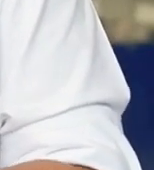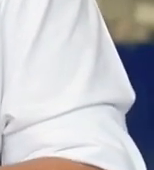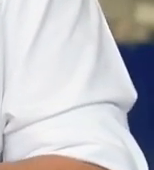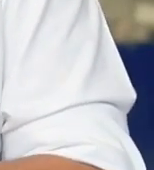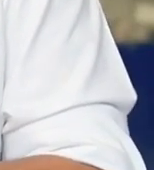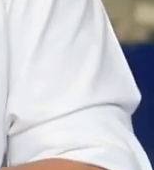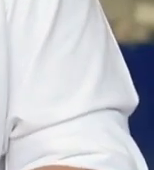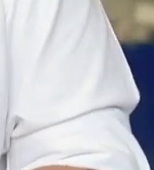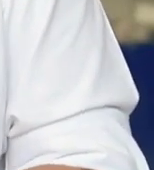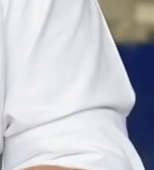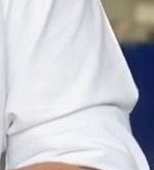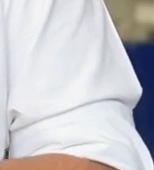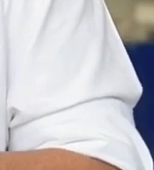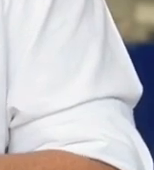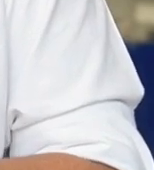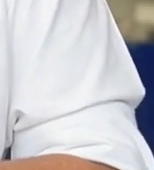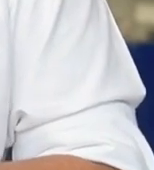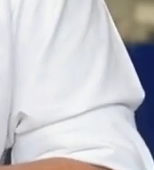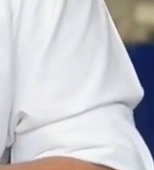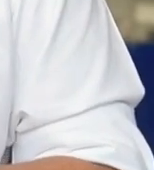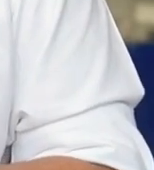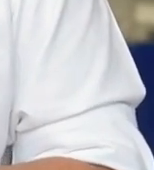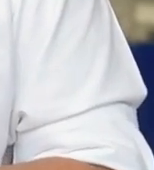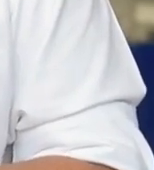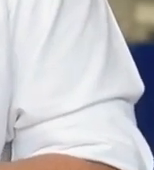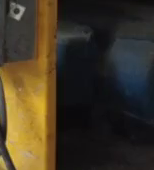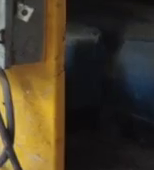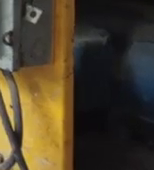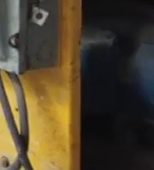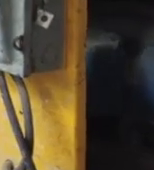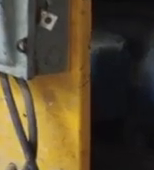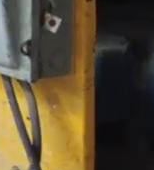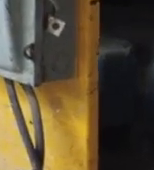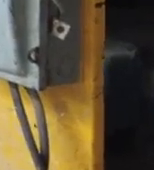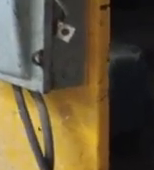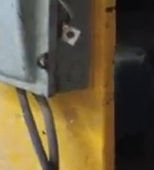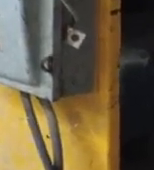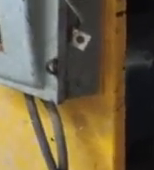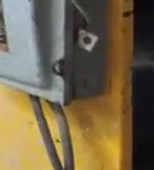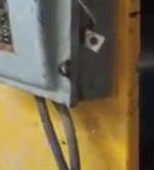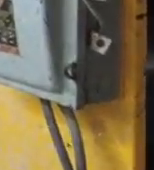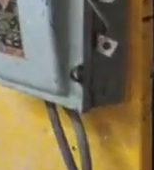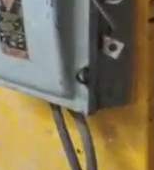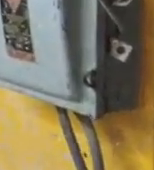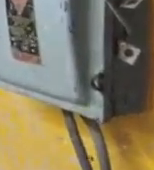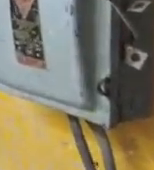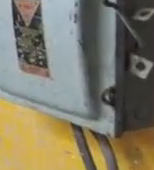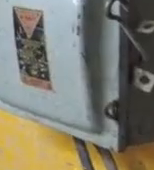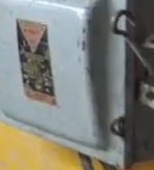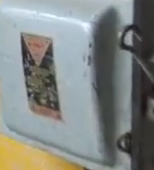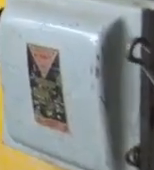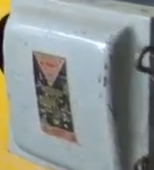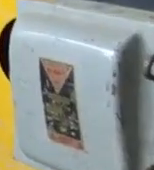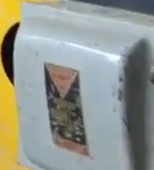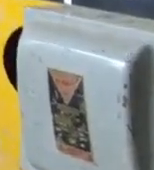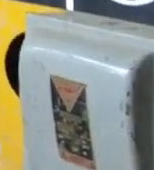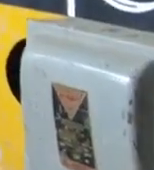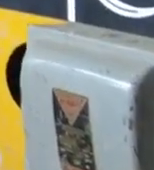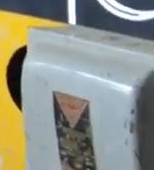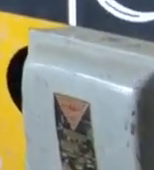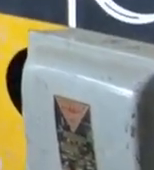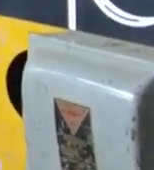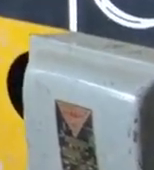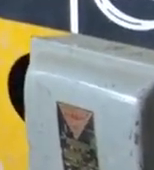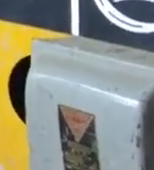que ser demolido y tiene que ser desechado. La ventaja de estos biosensores es que se agregan a las ollas y empiezan a medir y empiezan a predecir las